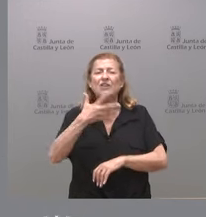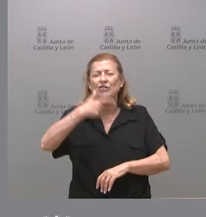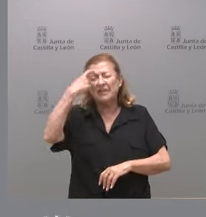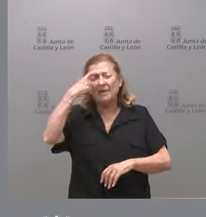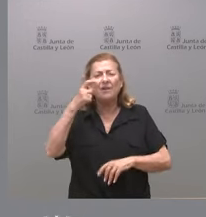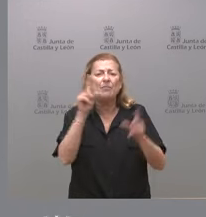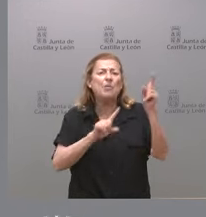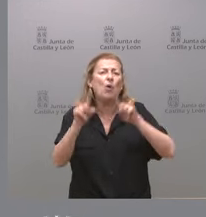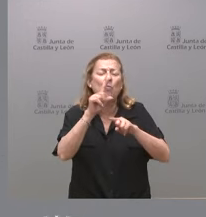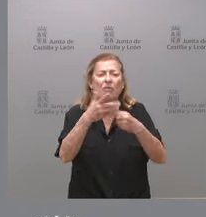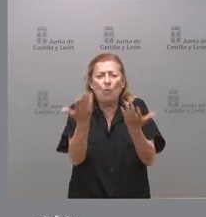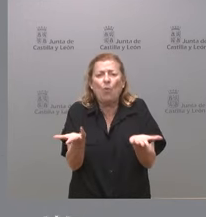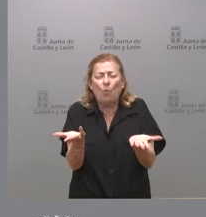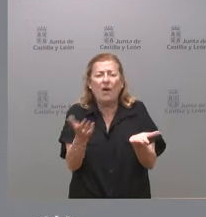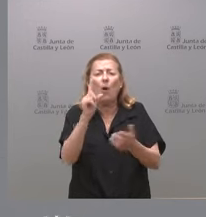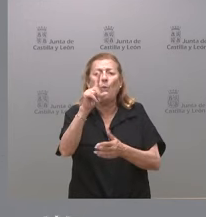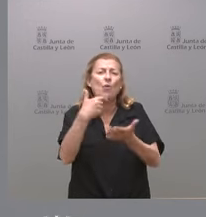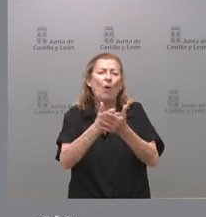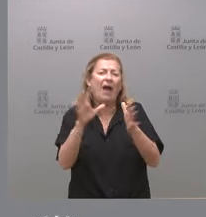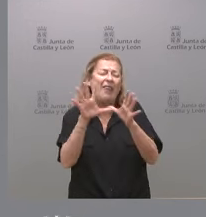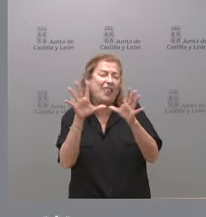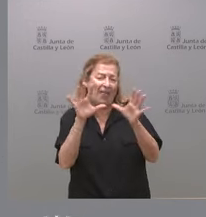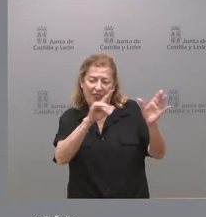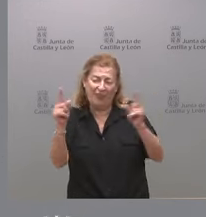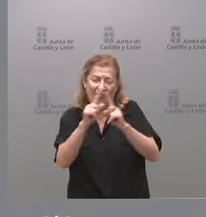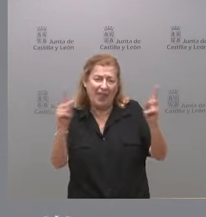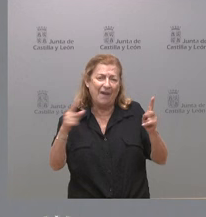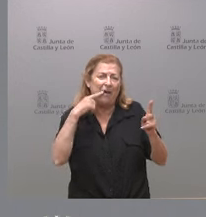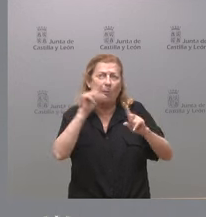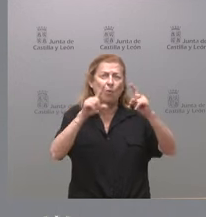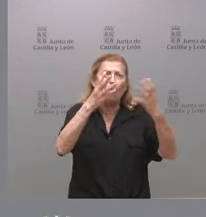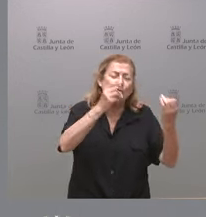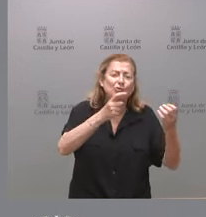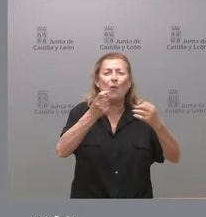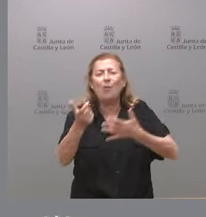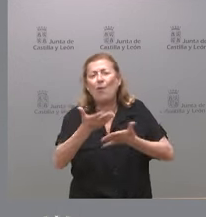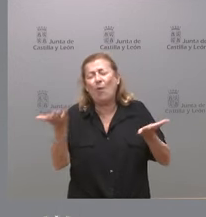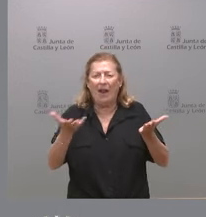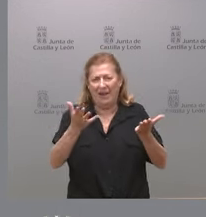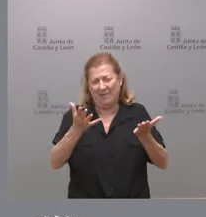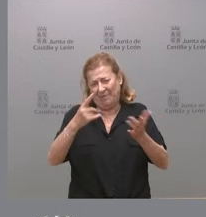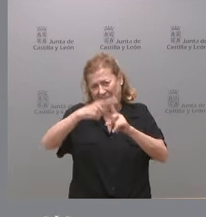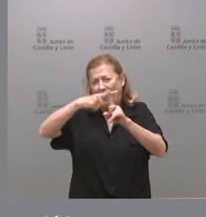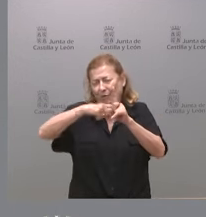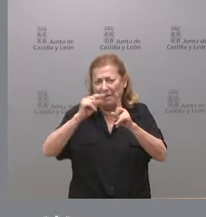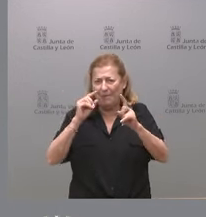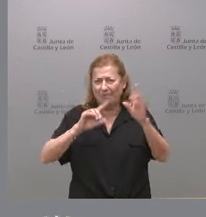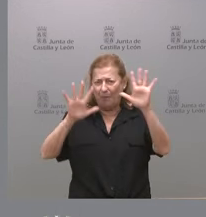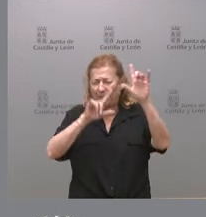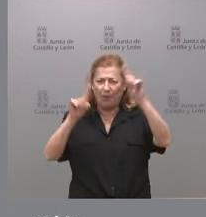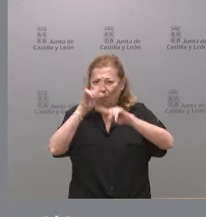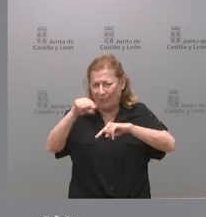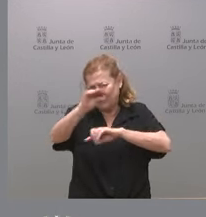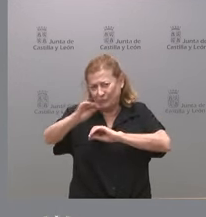preocupación no sé si nos puede decir de 1 a 10 si es algo excesivo pero si nos puede decir cuál es el grado de preocupación y si esa